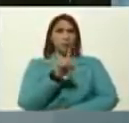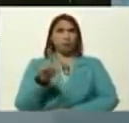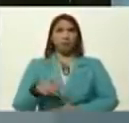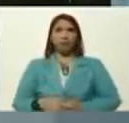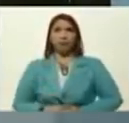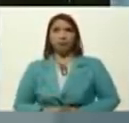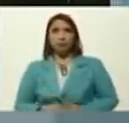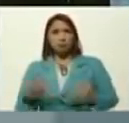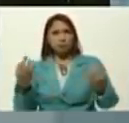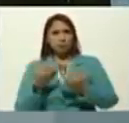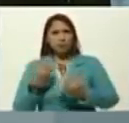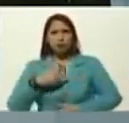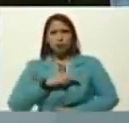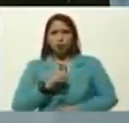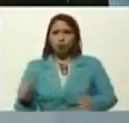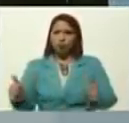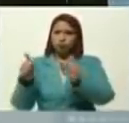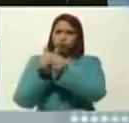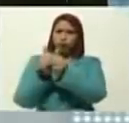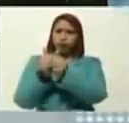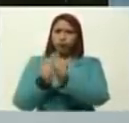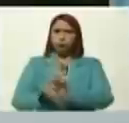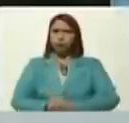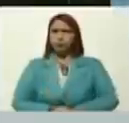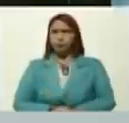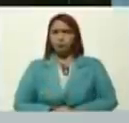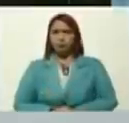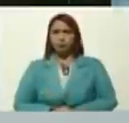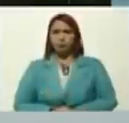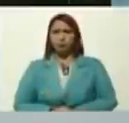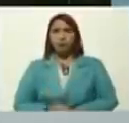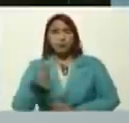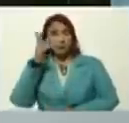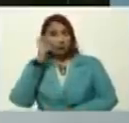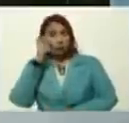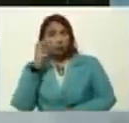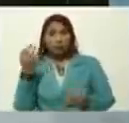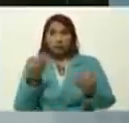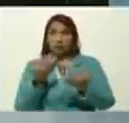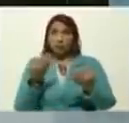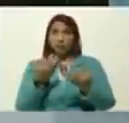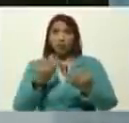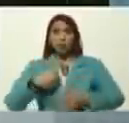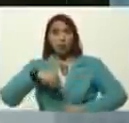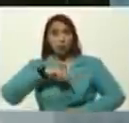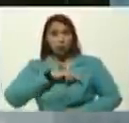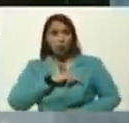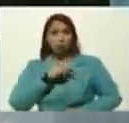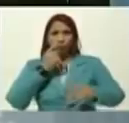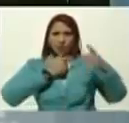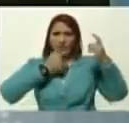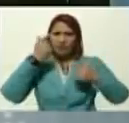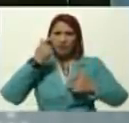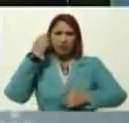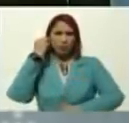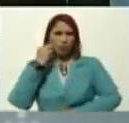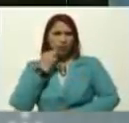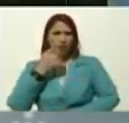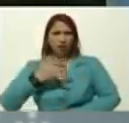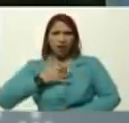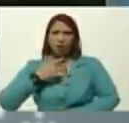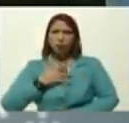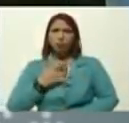siempre hemos estado a tu lado, al que me escuche, siempre, nosotros, los chavistas, los bolivarianos,